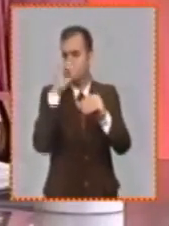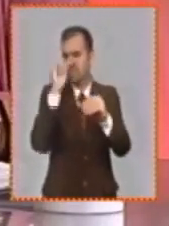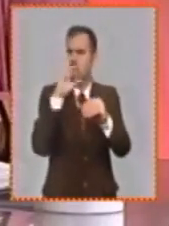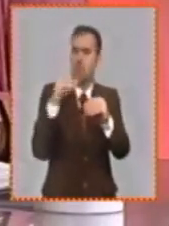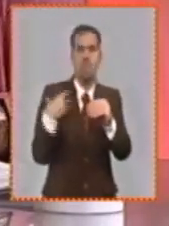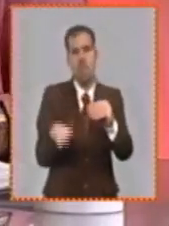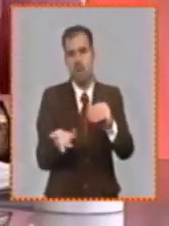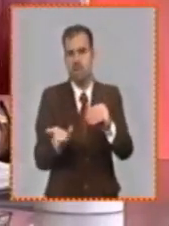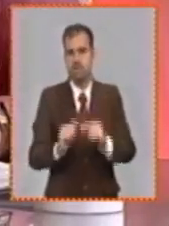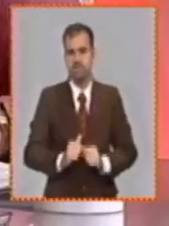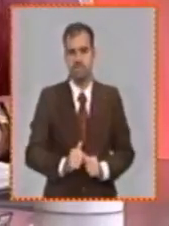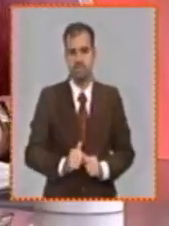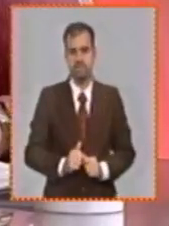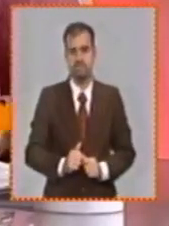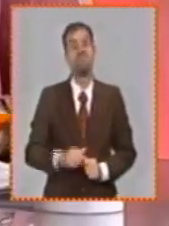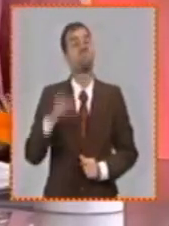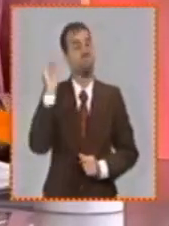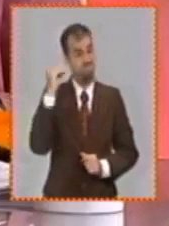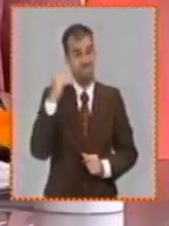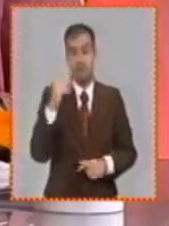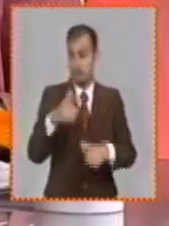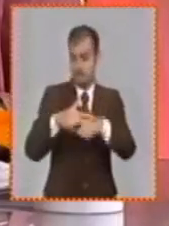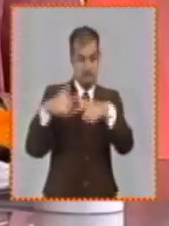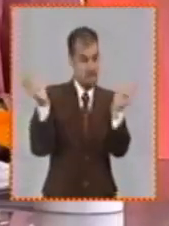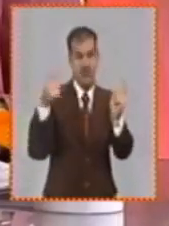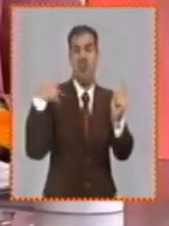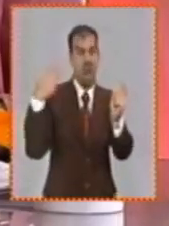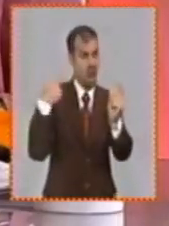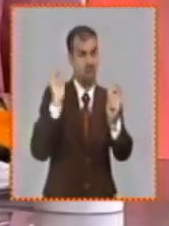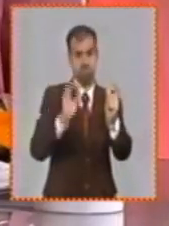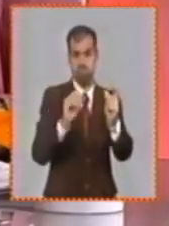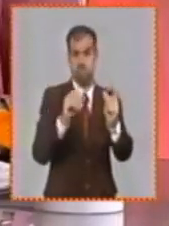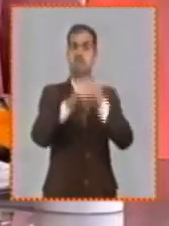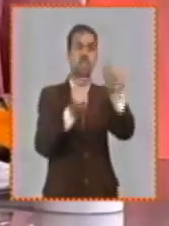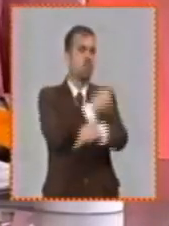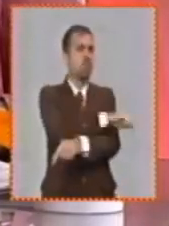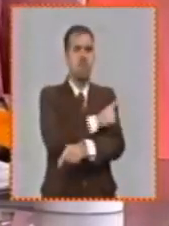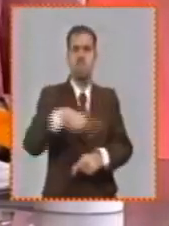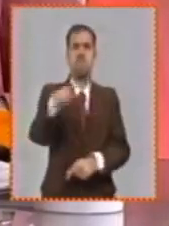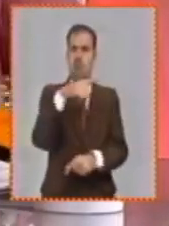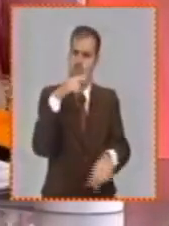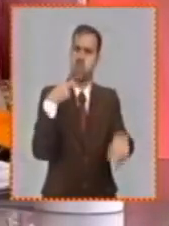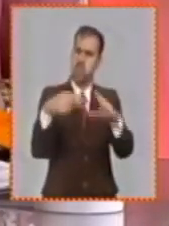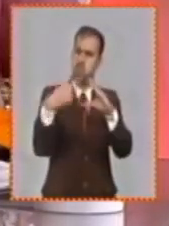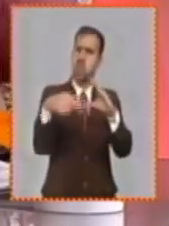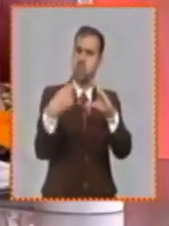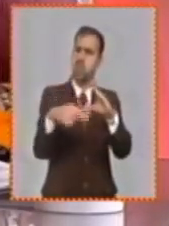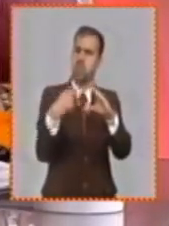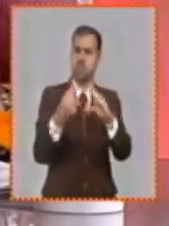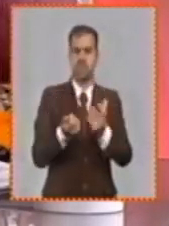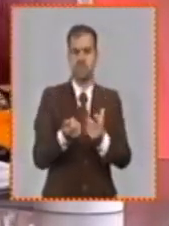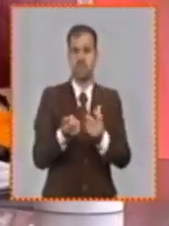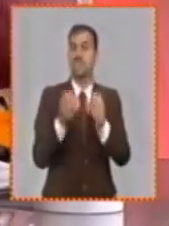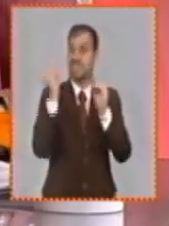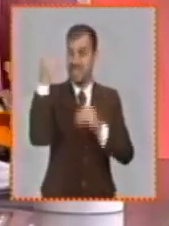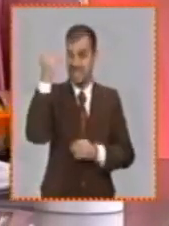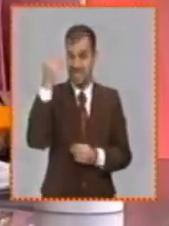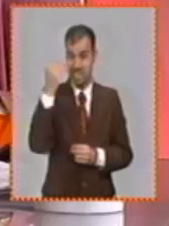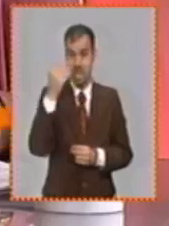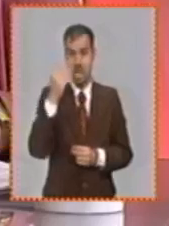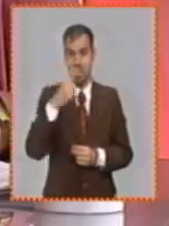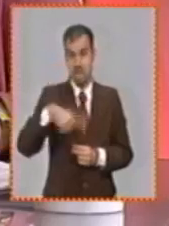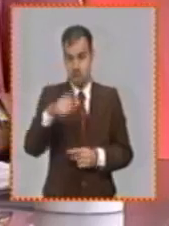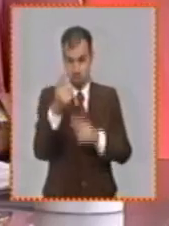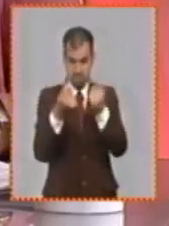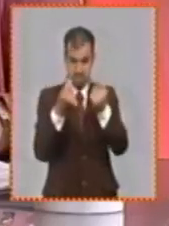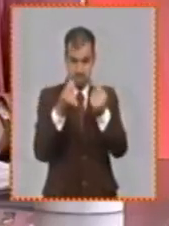ha generado múltiples opiniones como decía Vladimir esto es un proceso que en el uso de la facultad y de